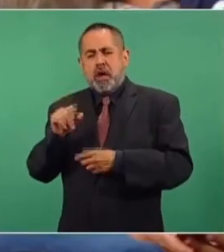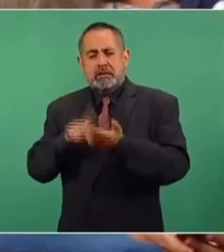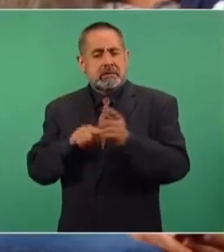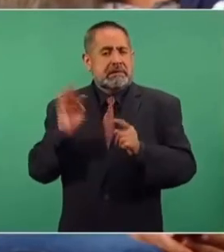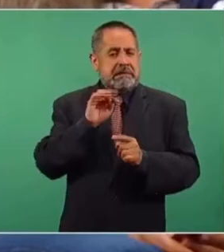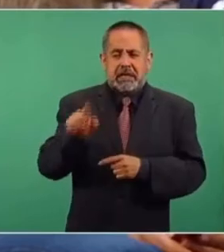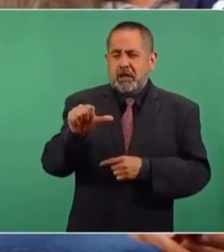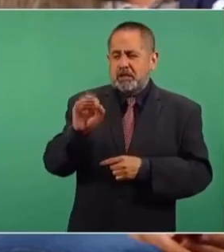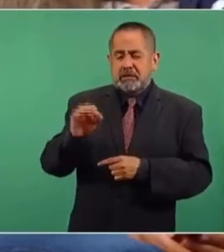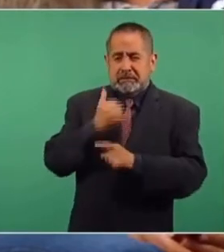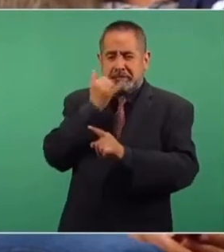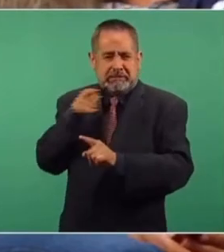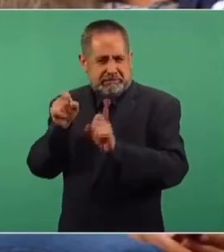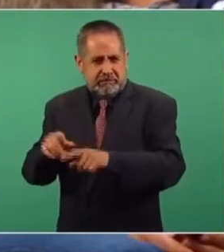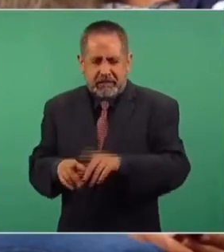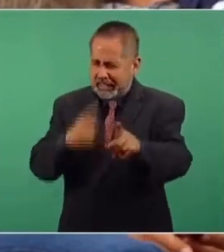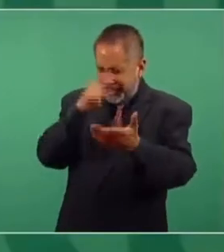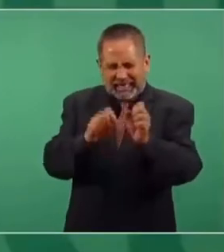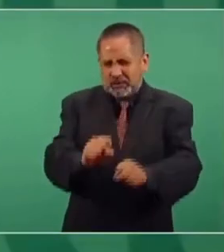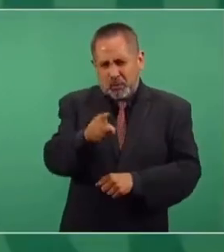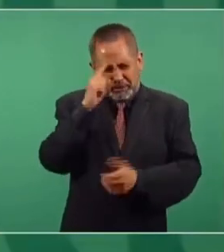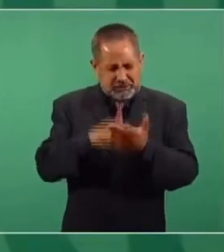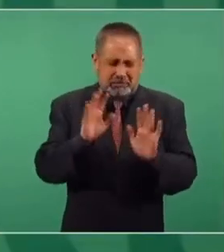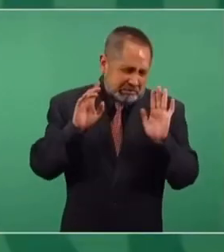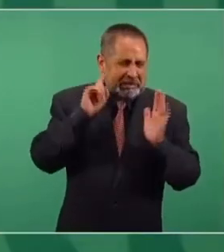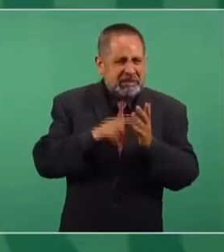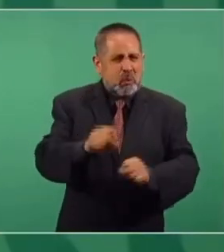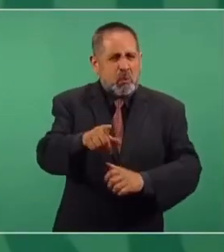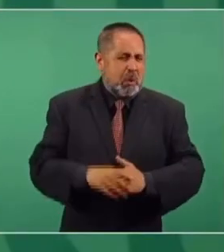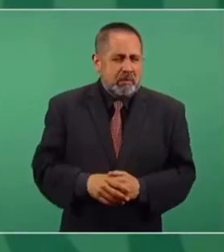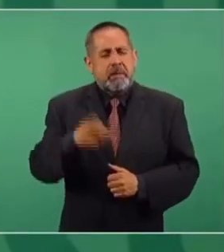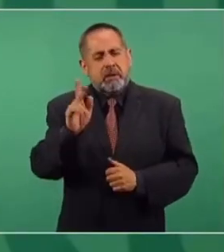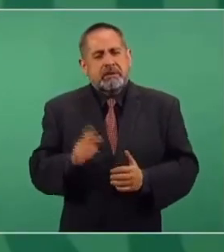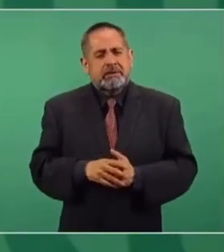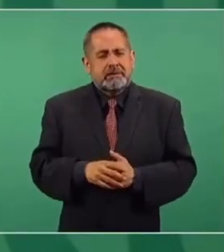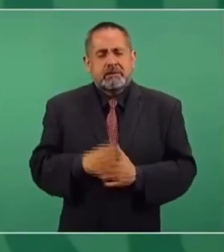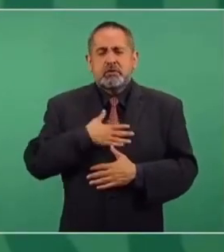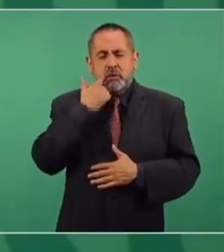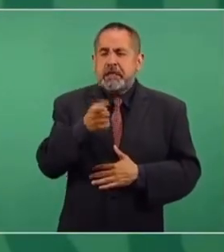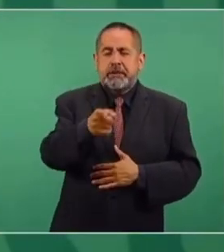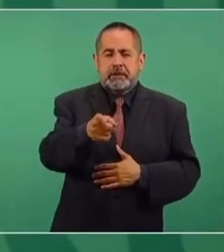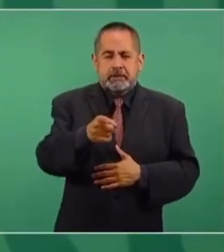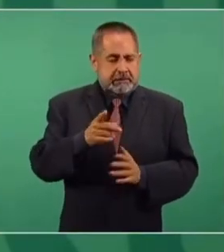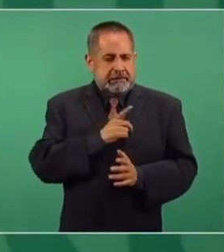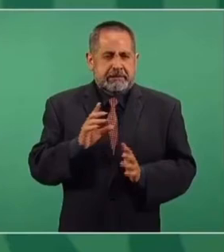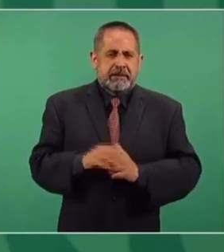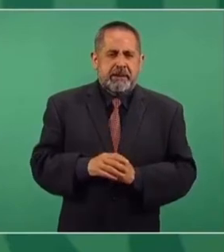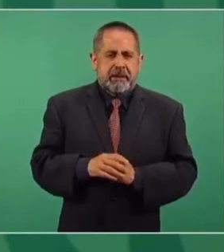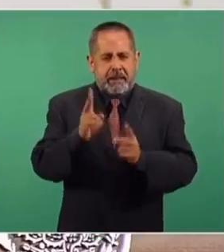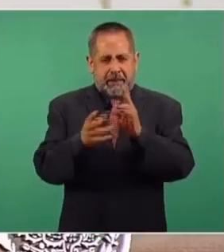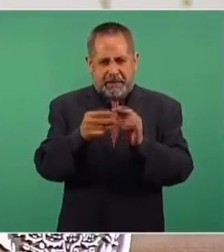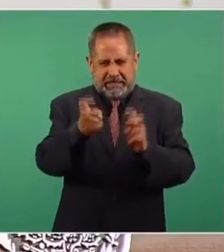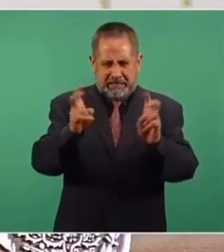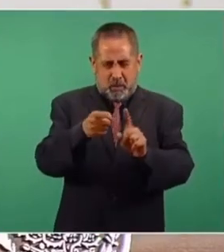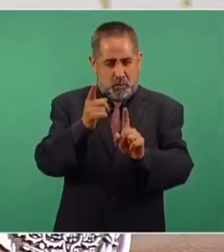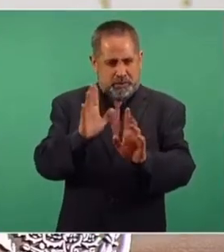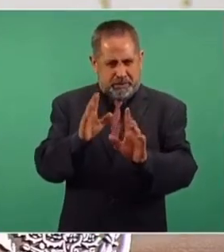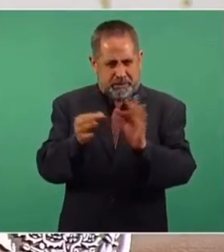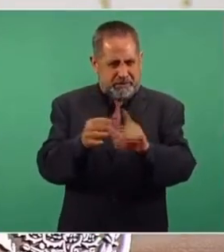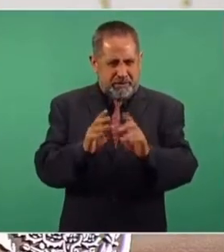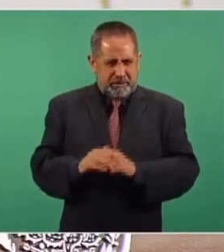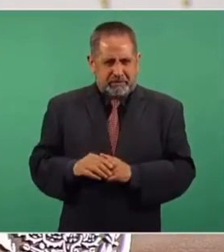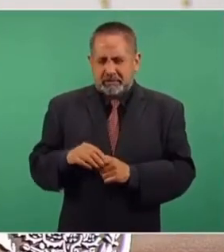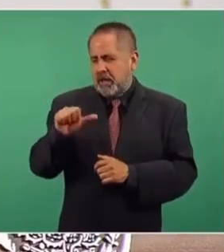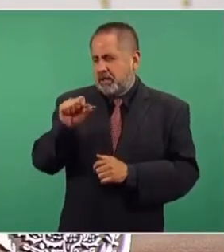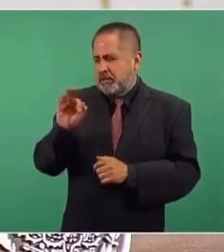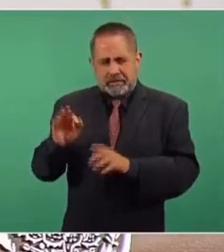hubo equivocaciones también de la Auditoría en este tema. Seguramente, seguramente. Pero yo ya no quiero solo tratar este tema, el de